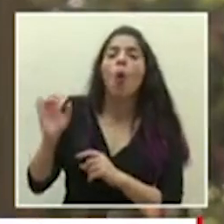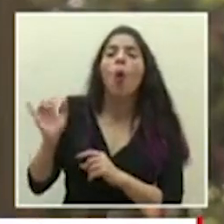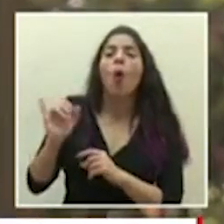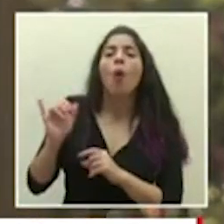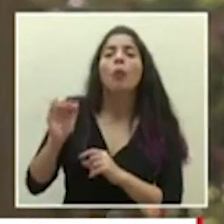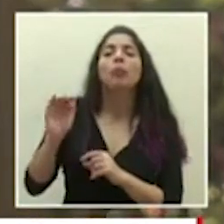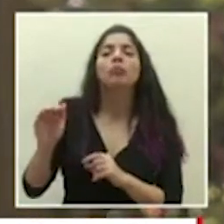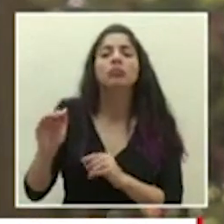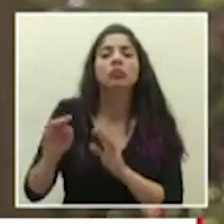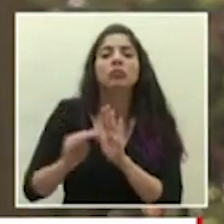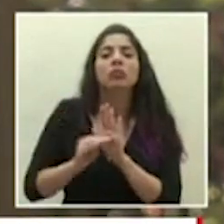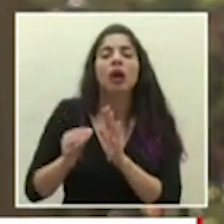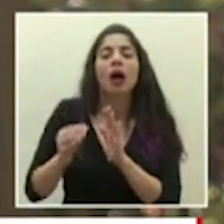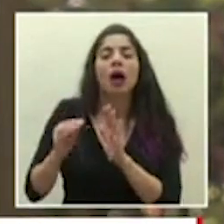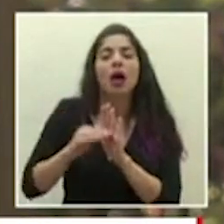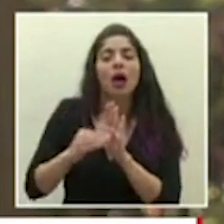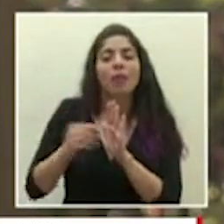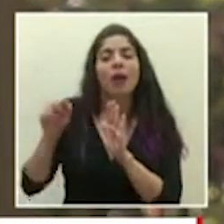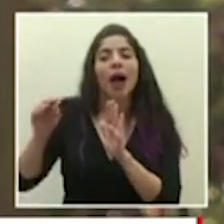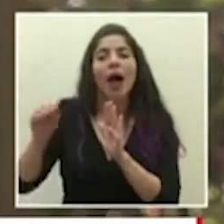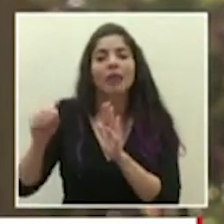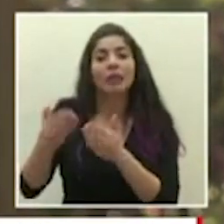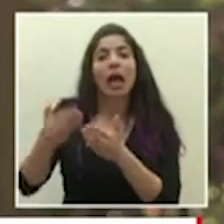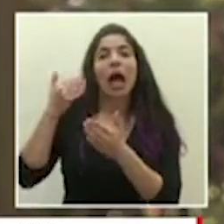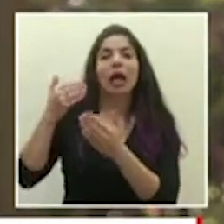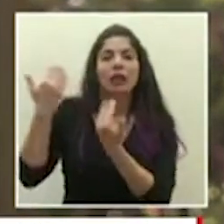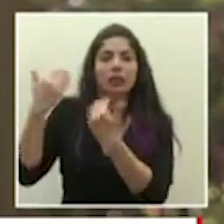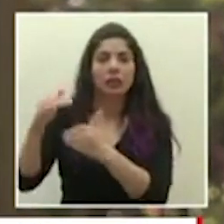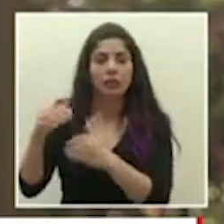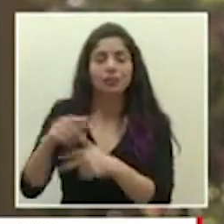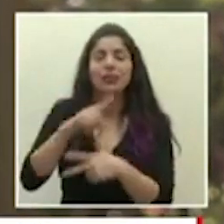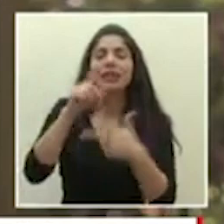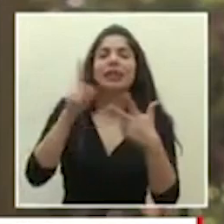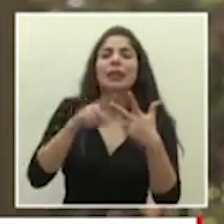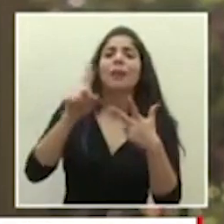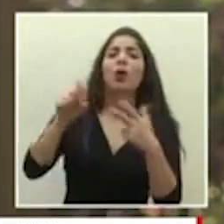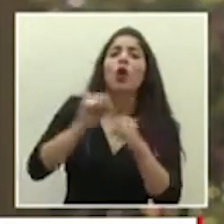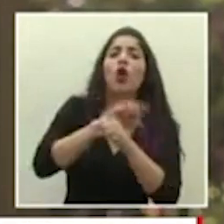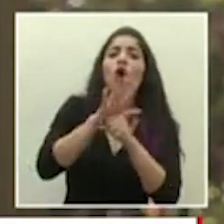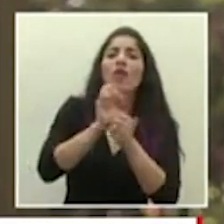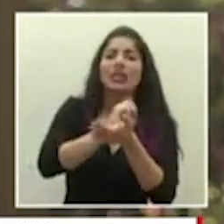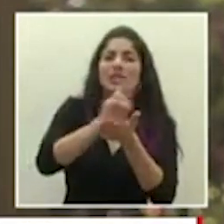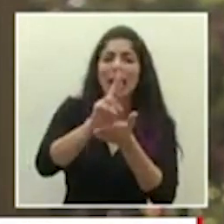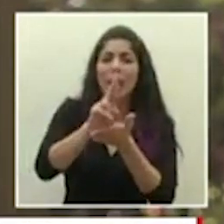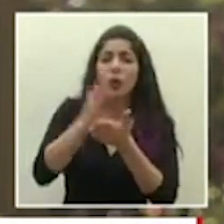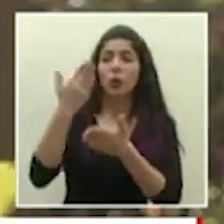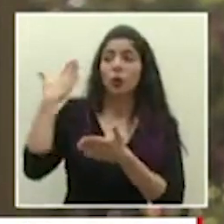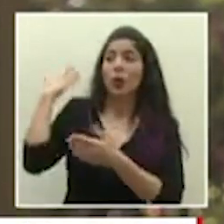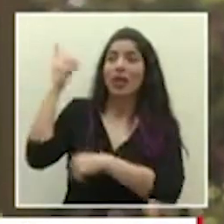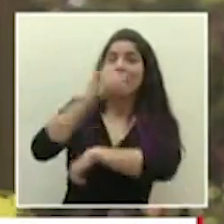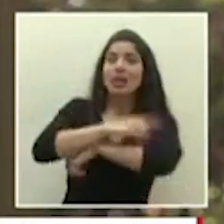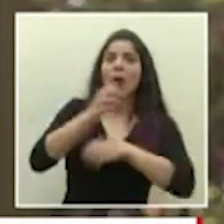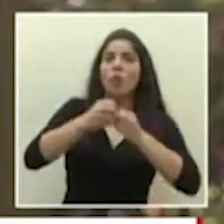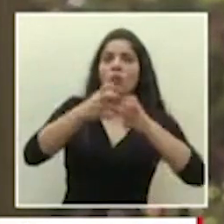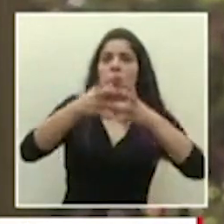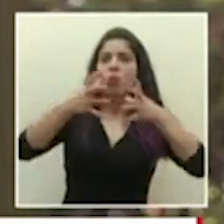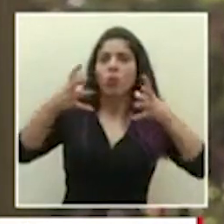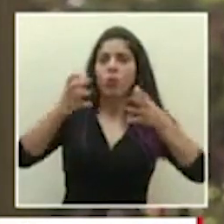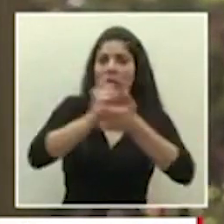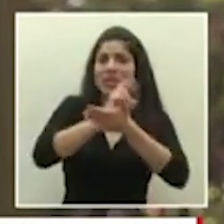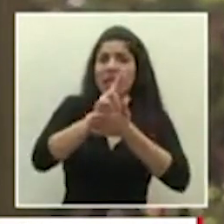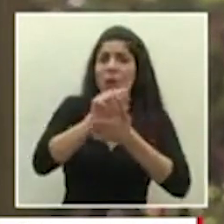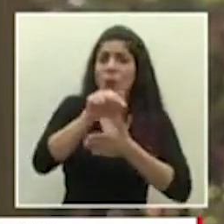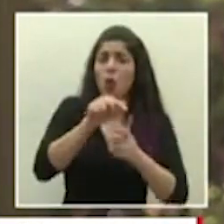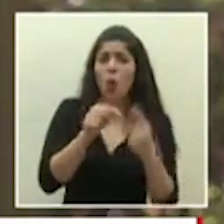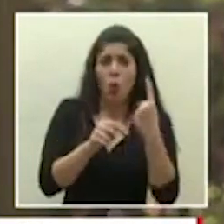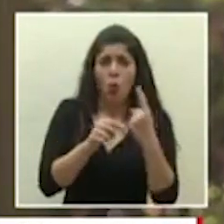alerta antes de que esta medida se tome y después queremos consultarle sobre el foco de COVID en San Ramón en los últimos días ha venido creciendo y creciendo el número ahí hay un